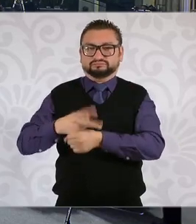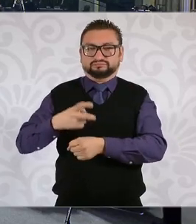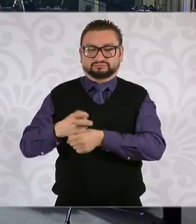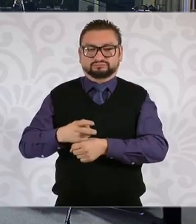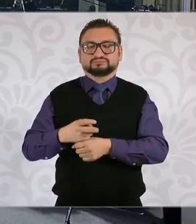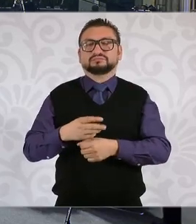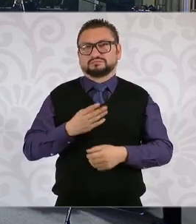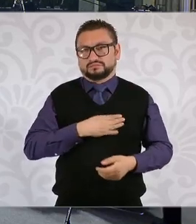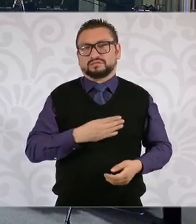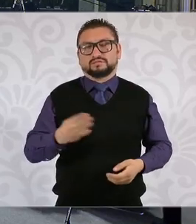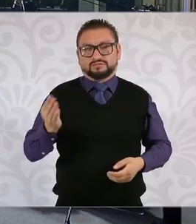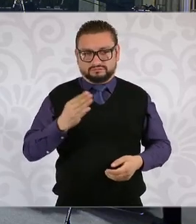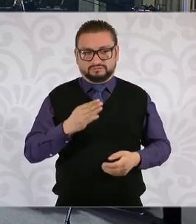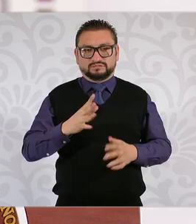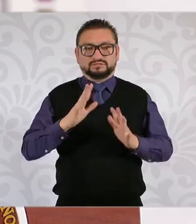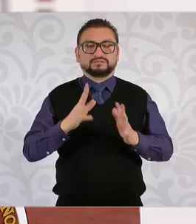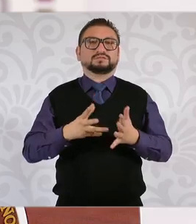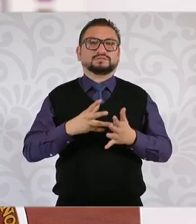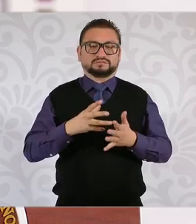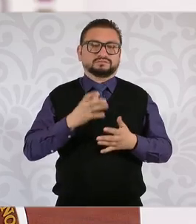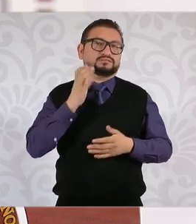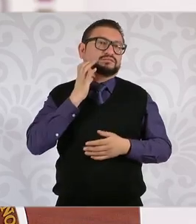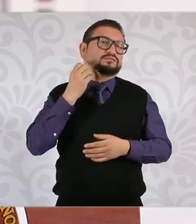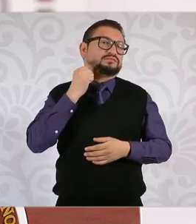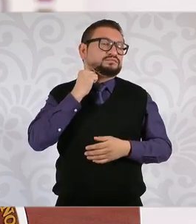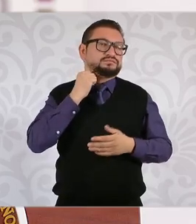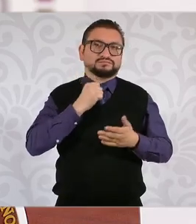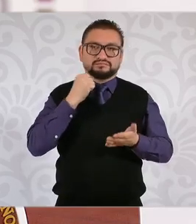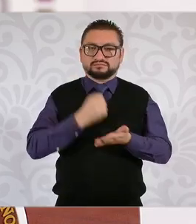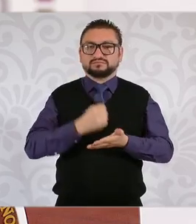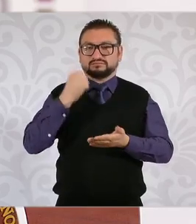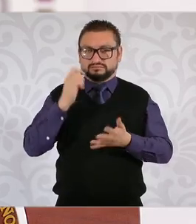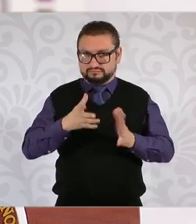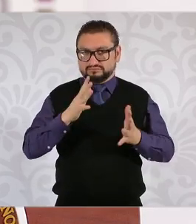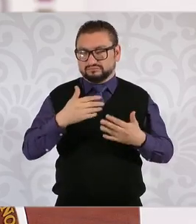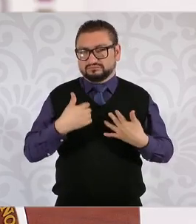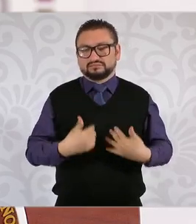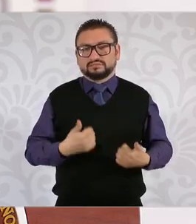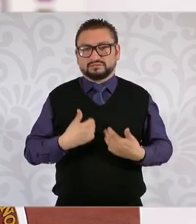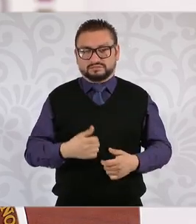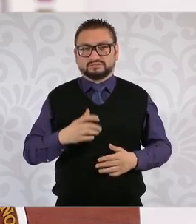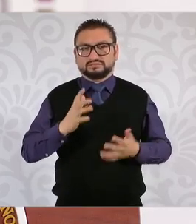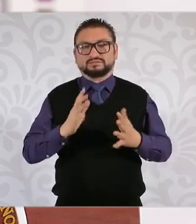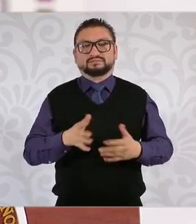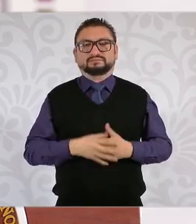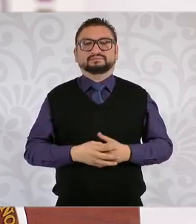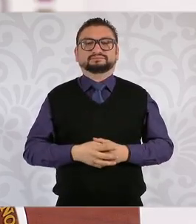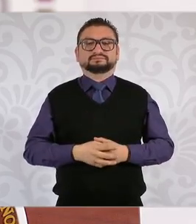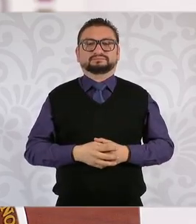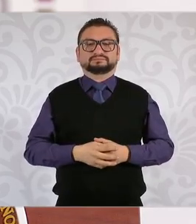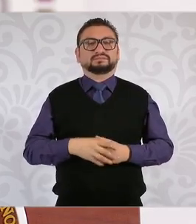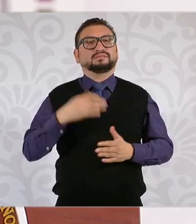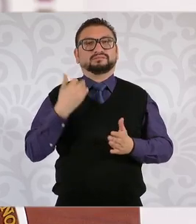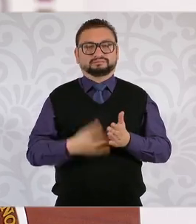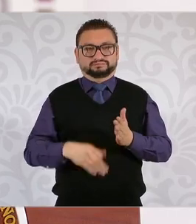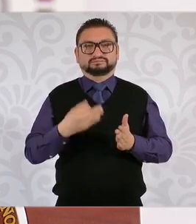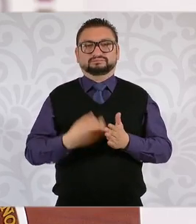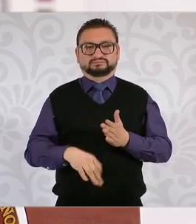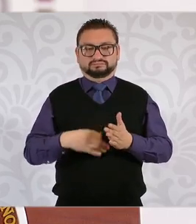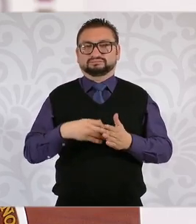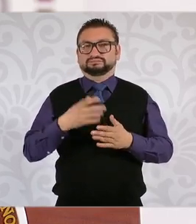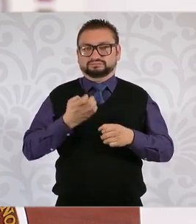Y qué bueno que ya se aprobó en el Senado, ya se aprobó, entiendo, en el Senado. Faltan los